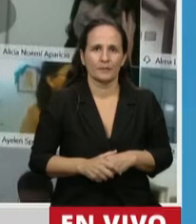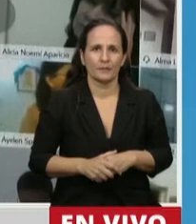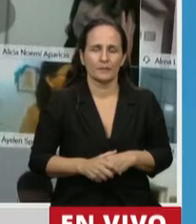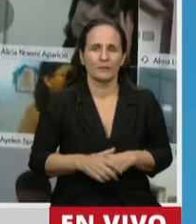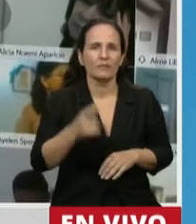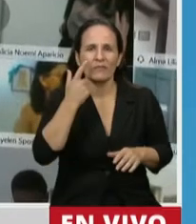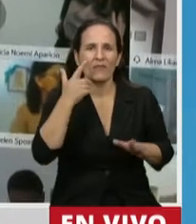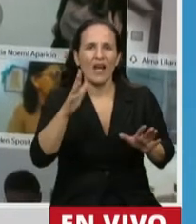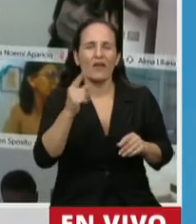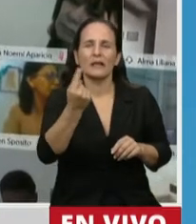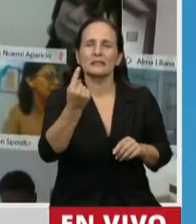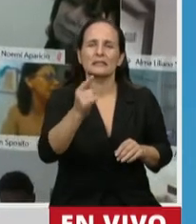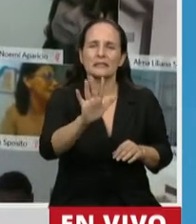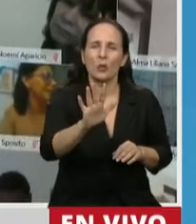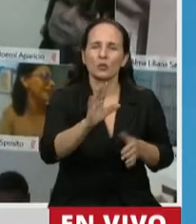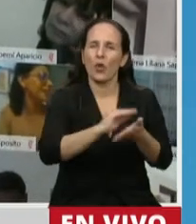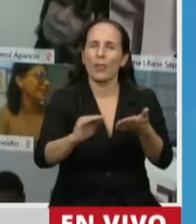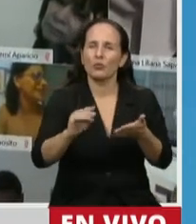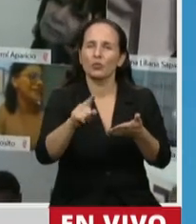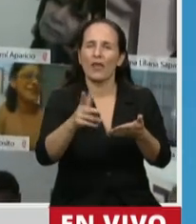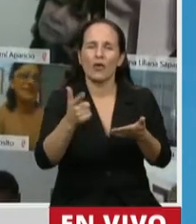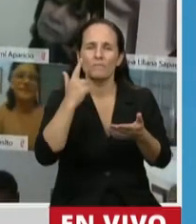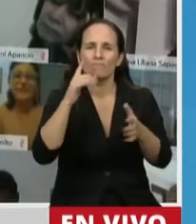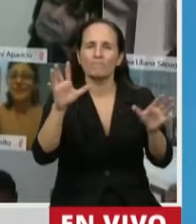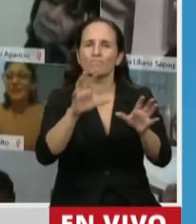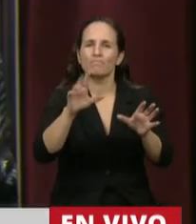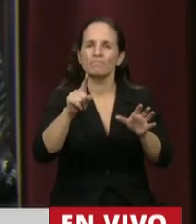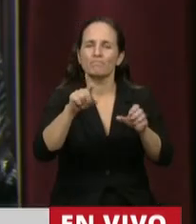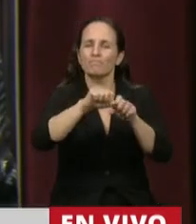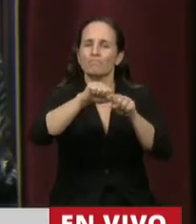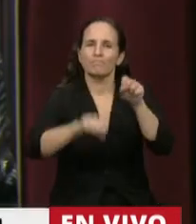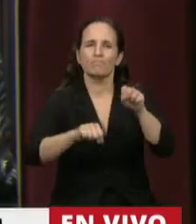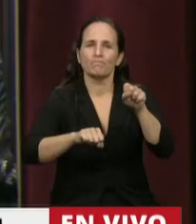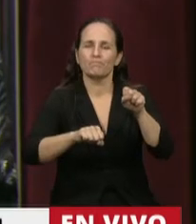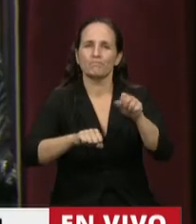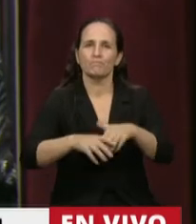A ver, un segundo diputado que hemos perdido la conexión.